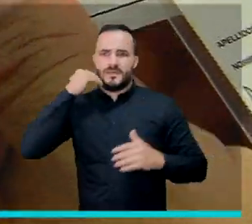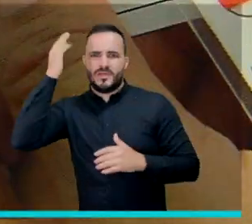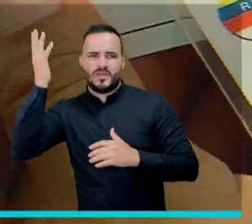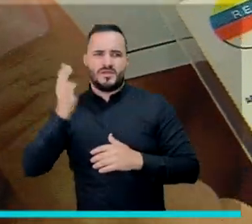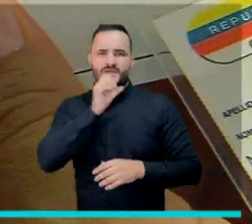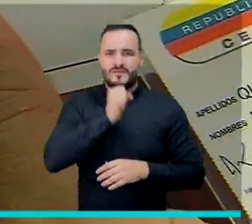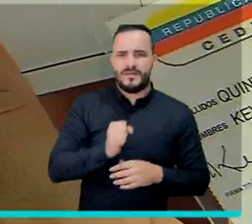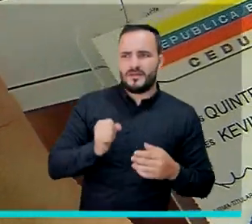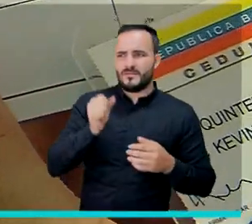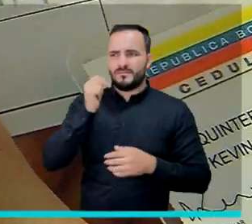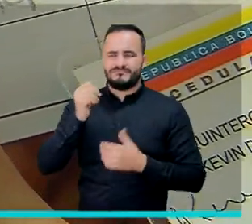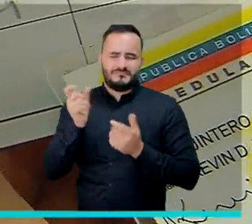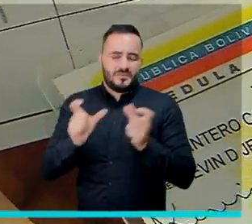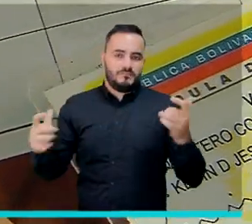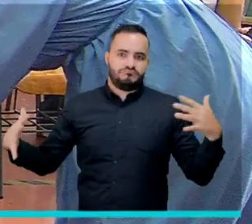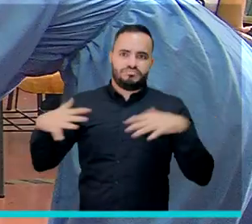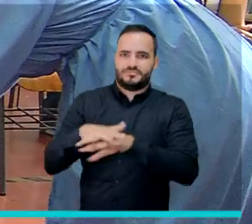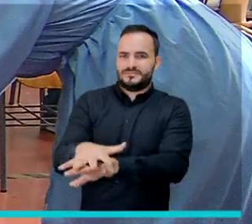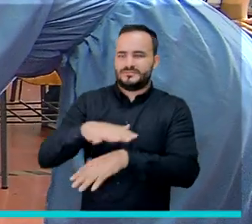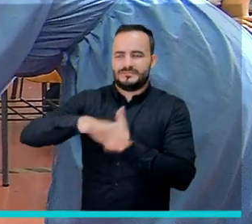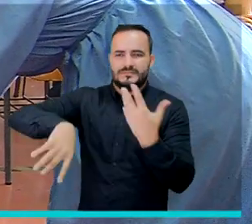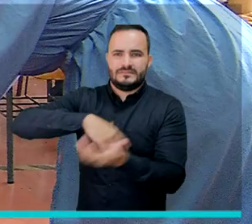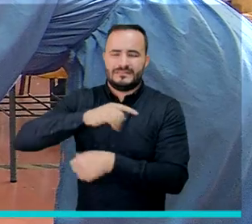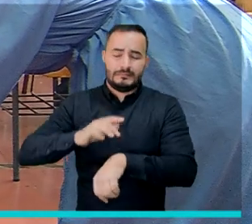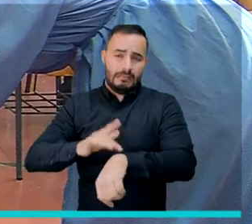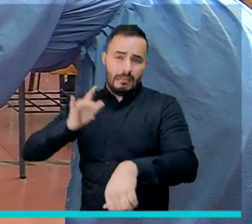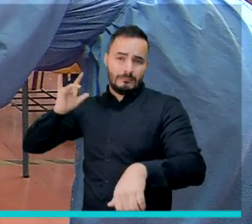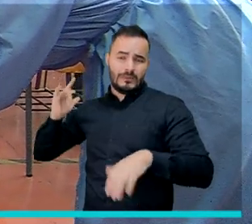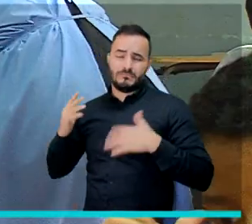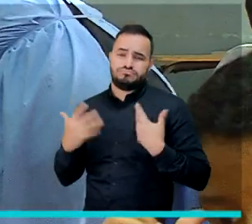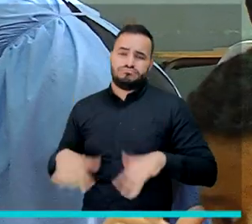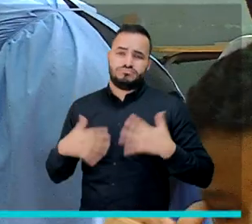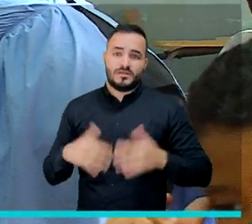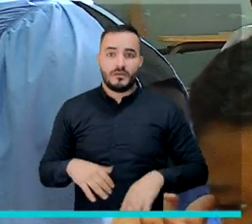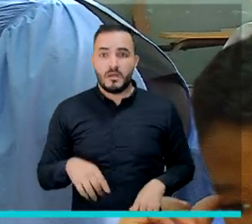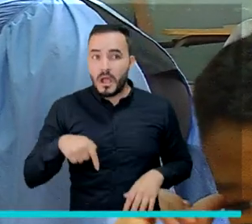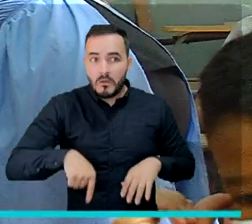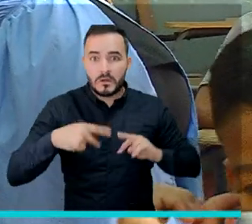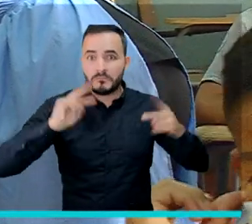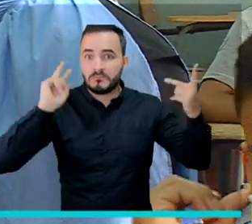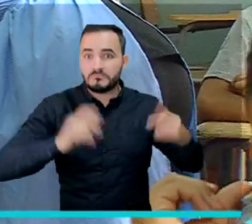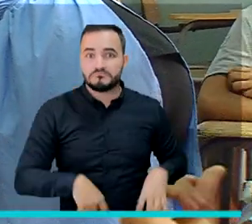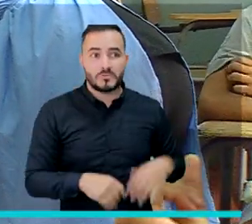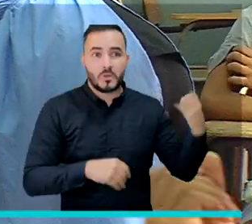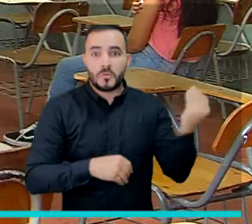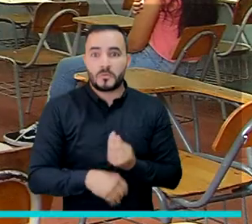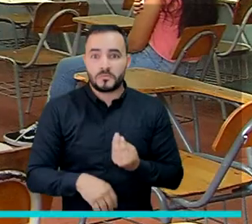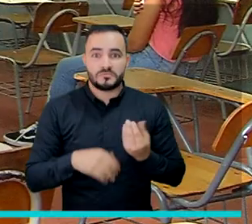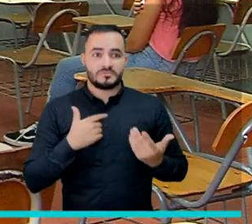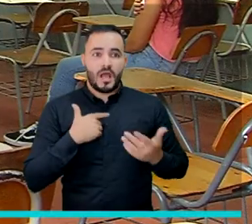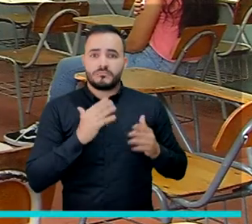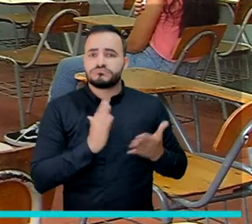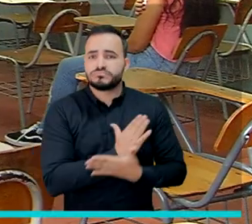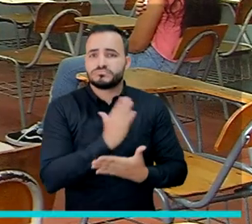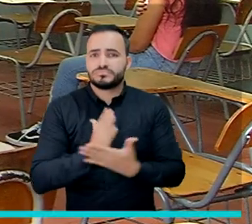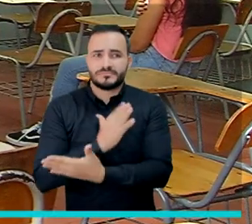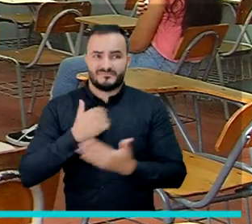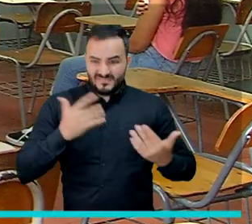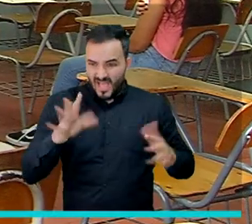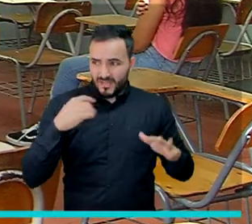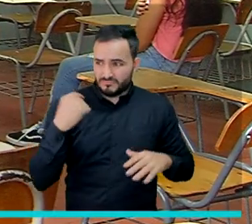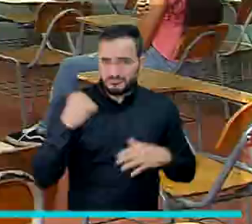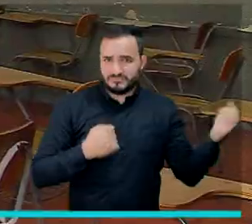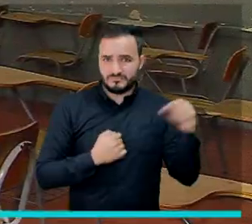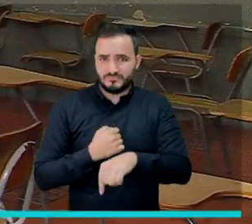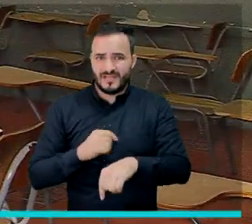mayores y ellos. Y era más difícil porque hay que madrugar mucho. En cambio acá como fue por grupos, mira la facilidad. Llegamos y no hemos